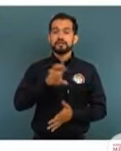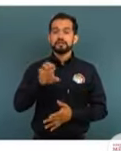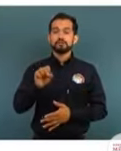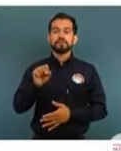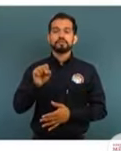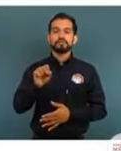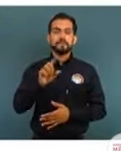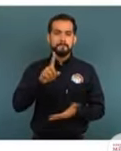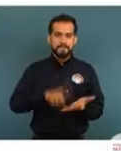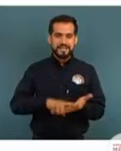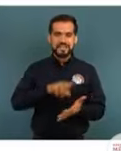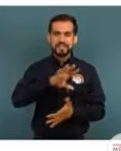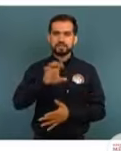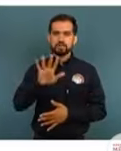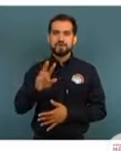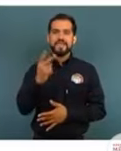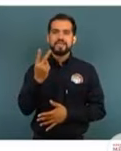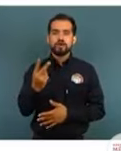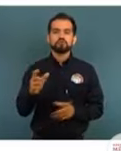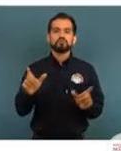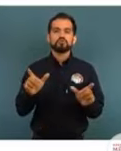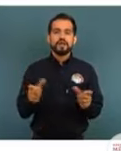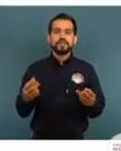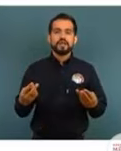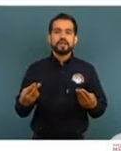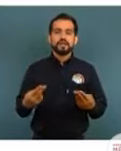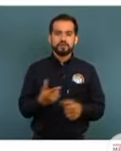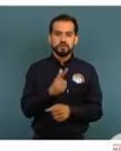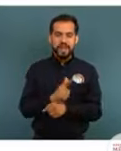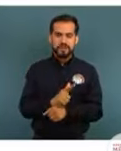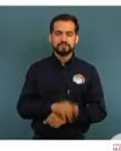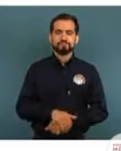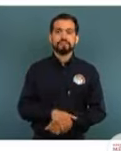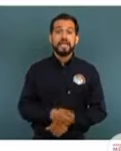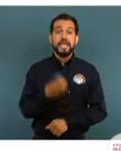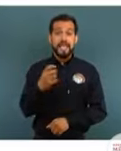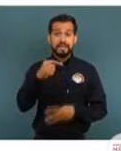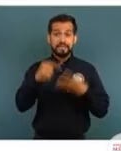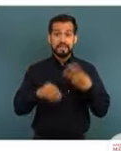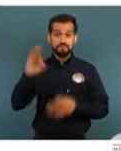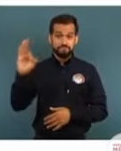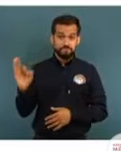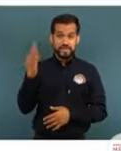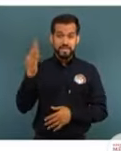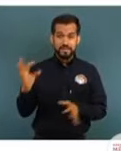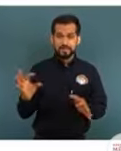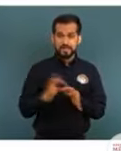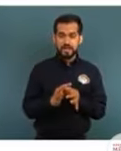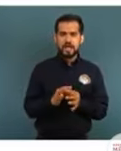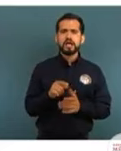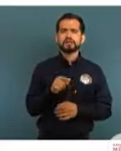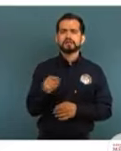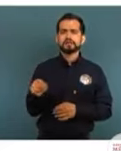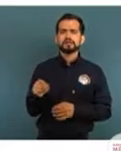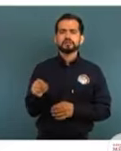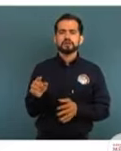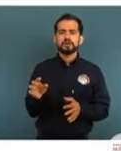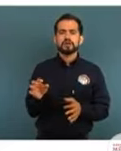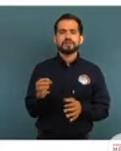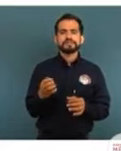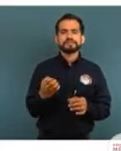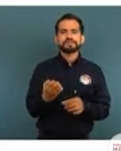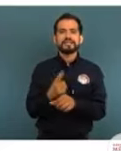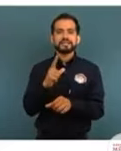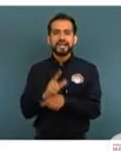.552 elementos de la Guardia Nacional. Estas fuerzas federales operan con las